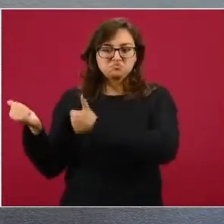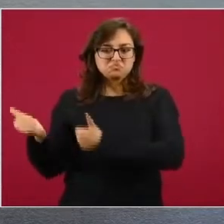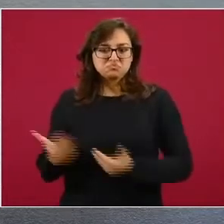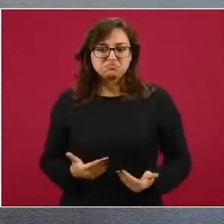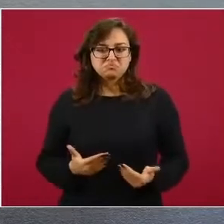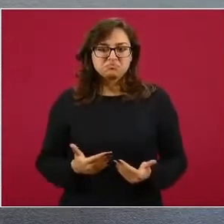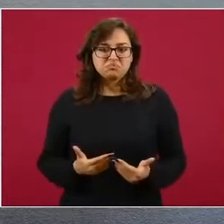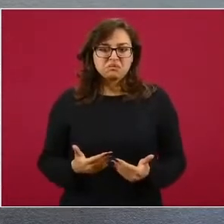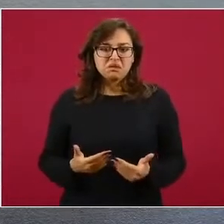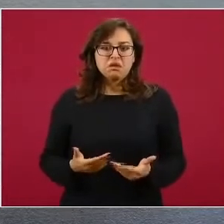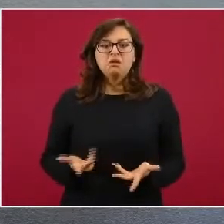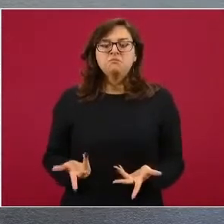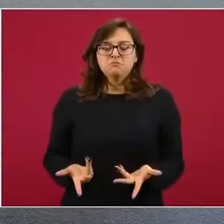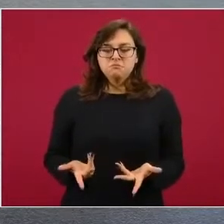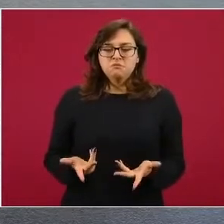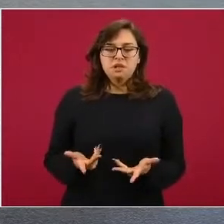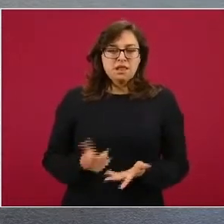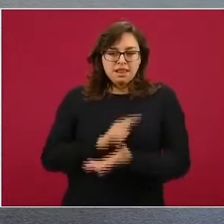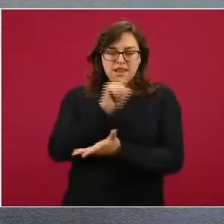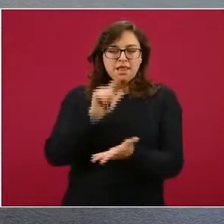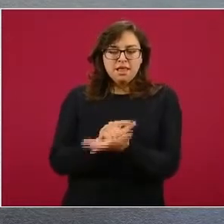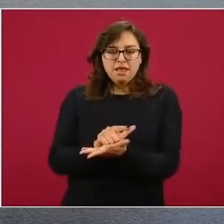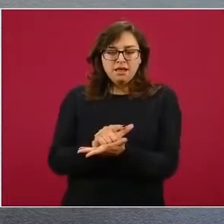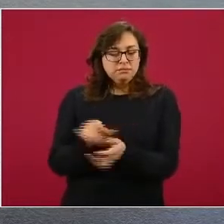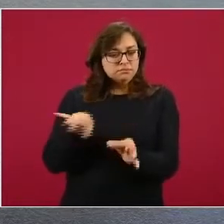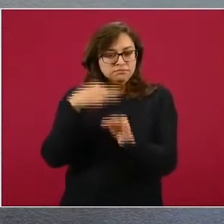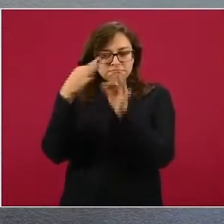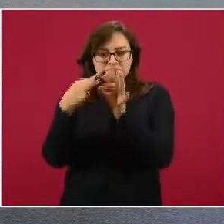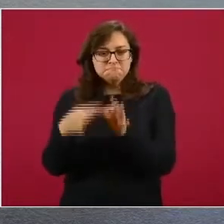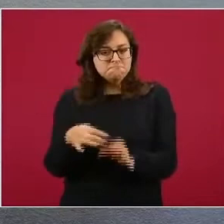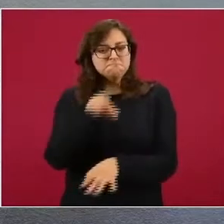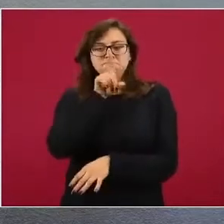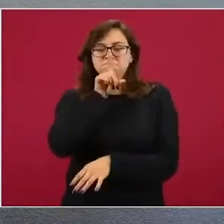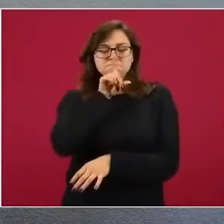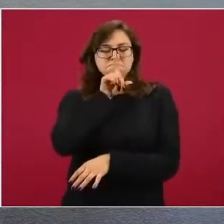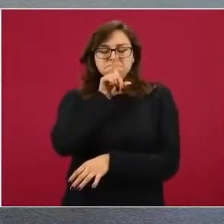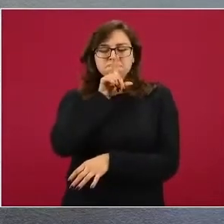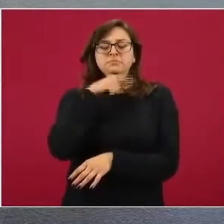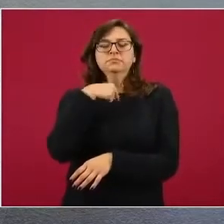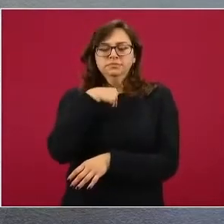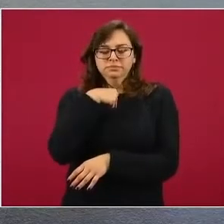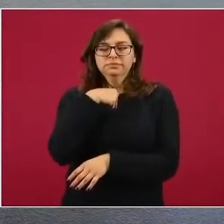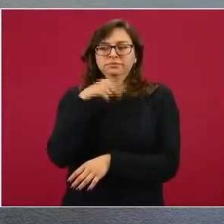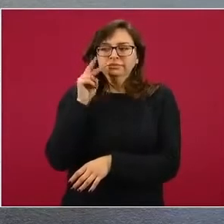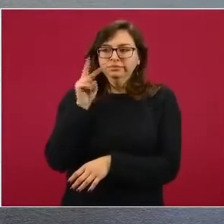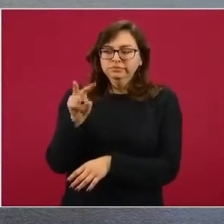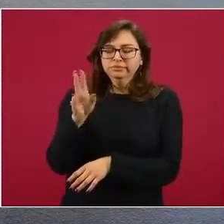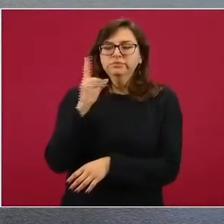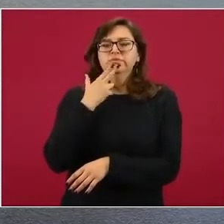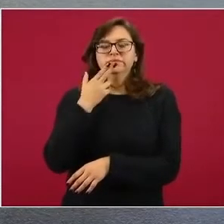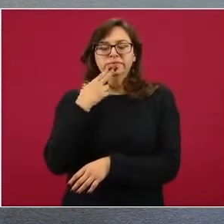pude corroborar que están siendo mal usadas, pero ahora en otra vertiente.